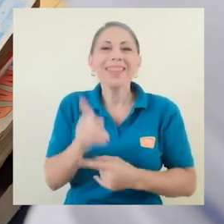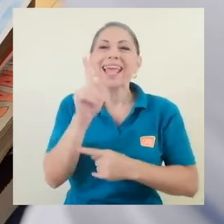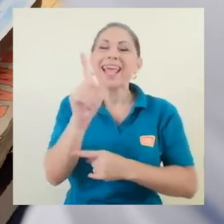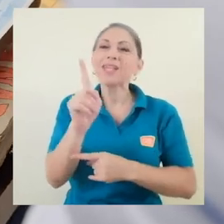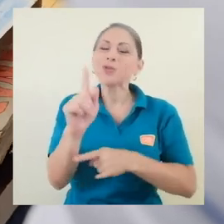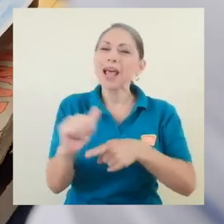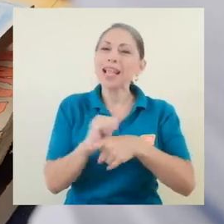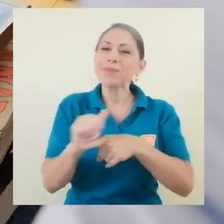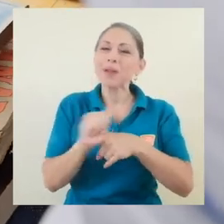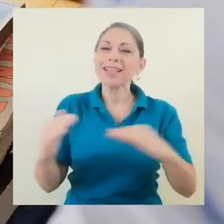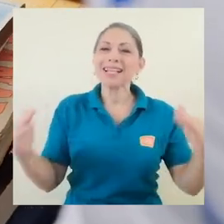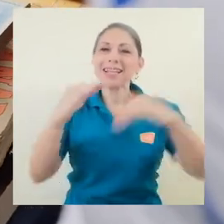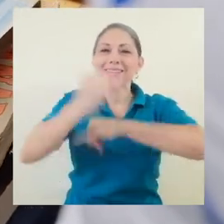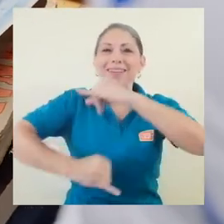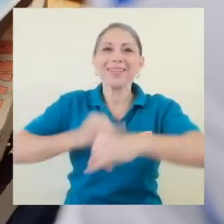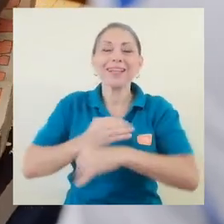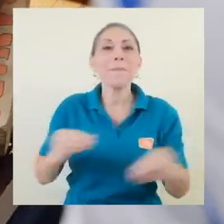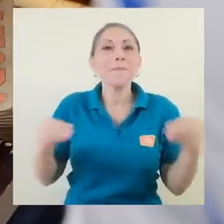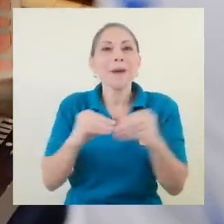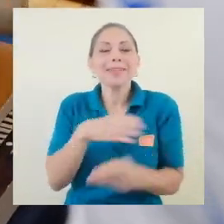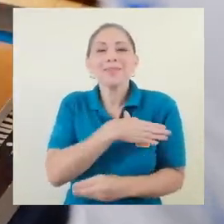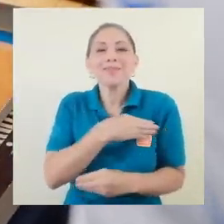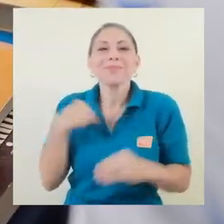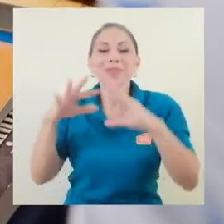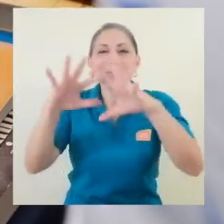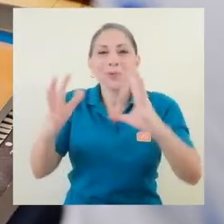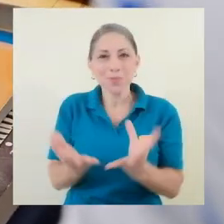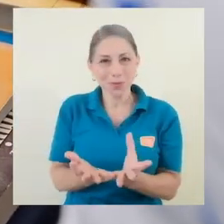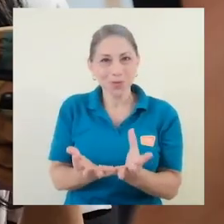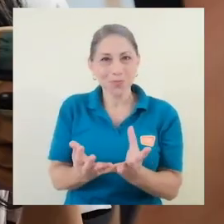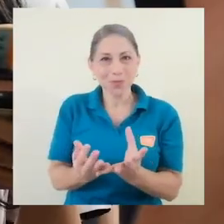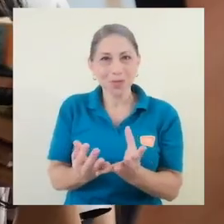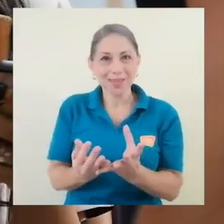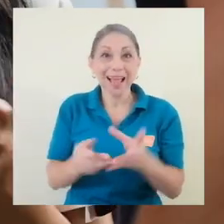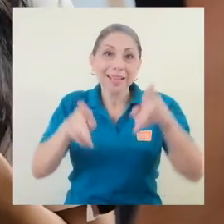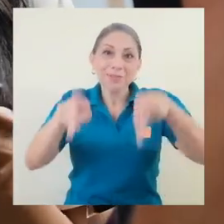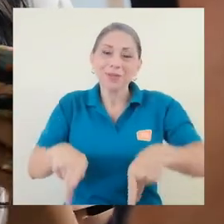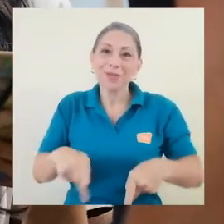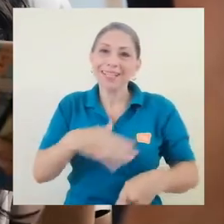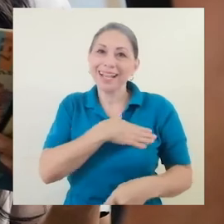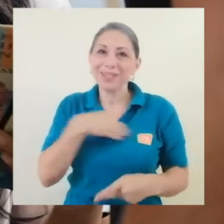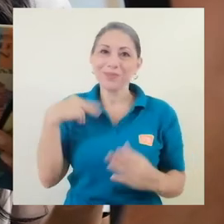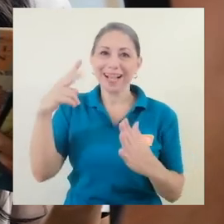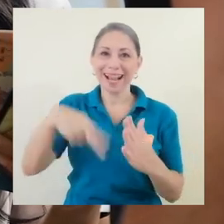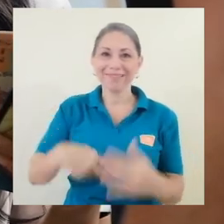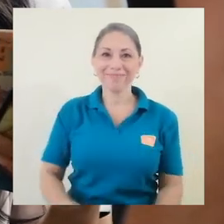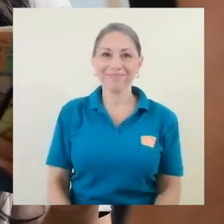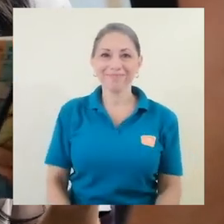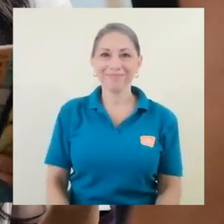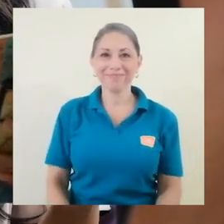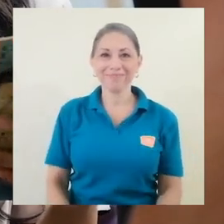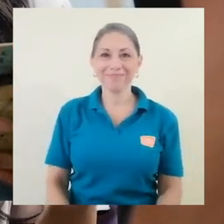una de las prácticas internacionales más gustadas alrededor del mundo por quienes gustan de la lectura.